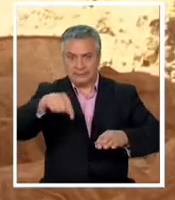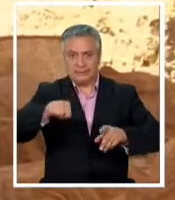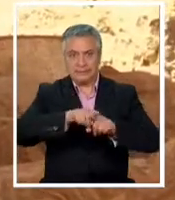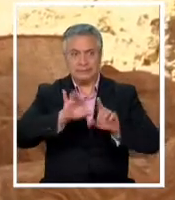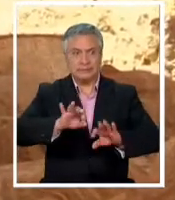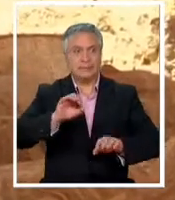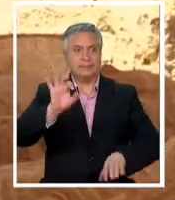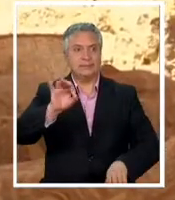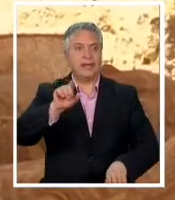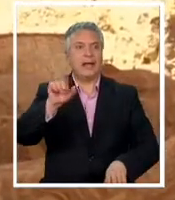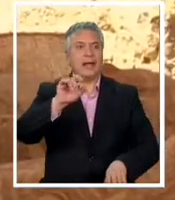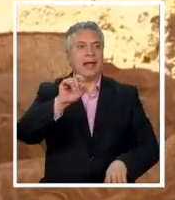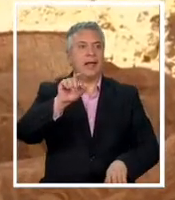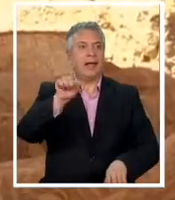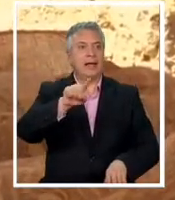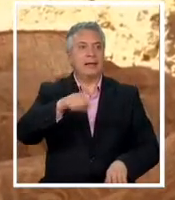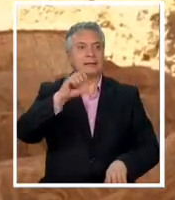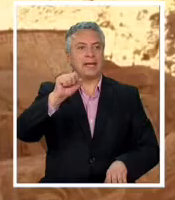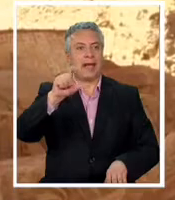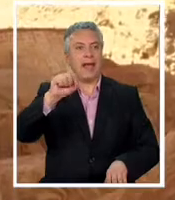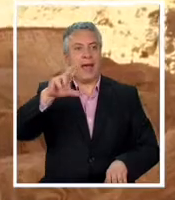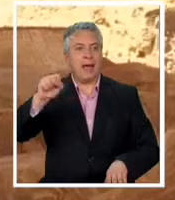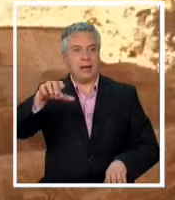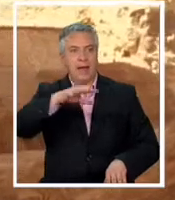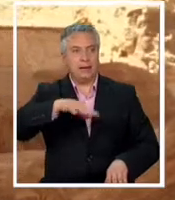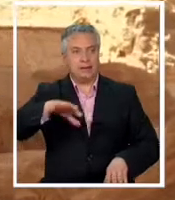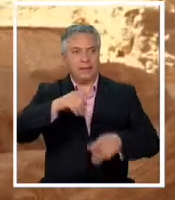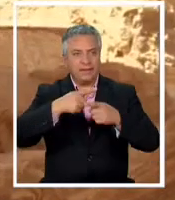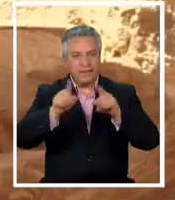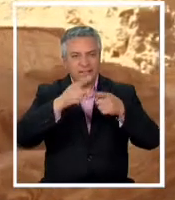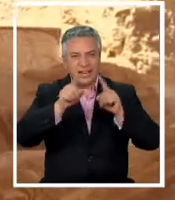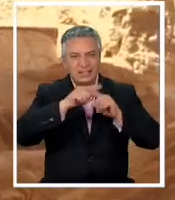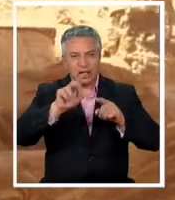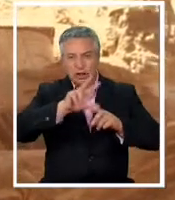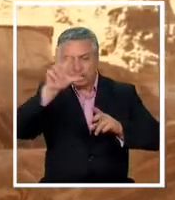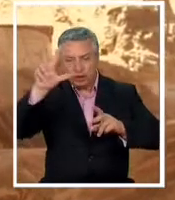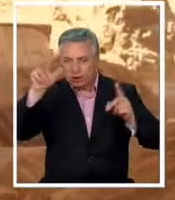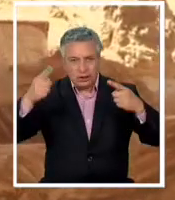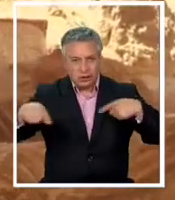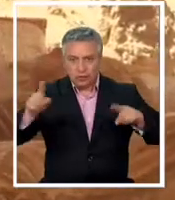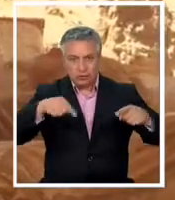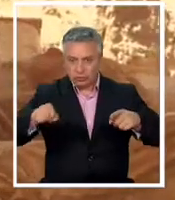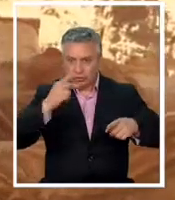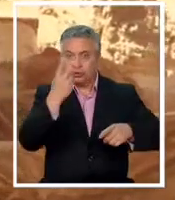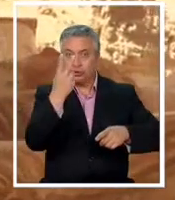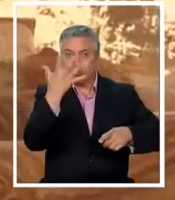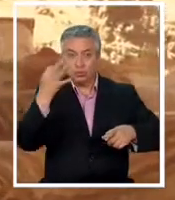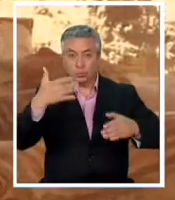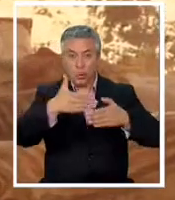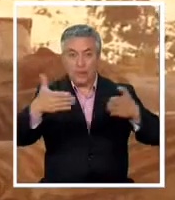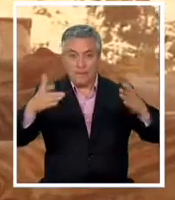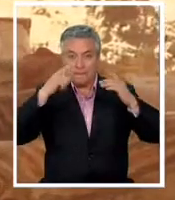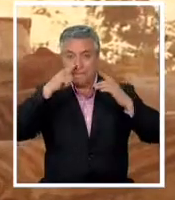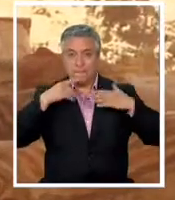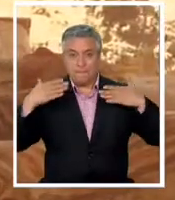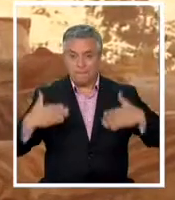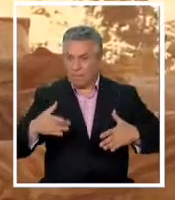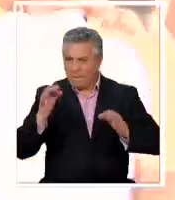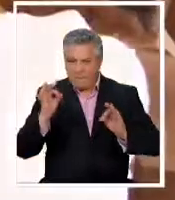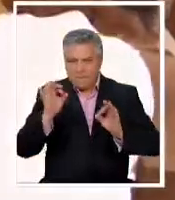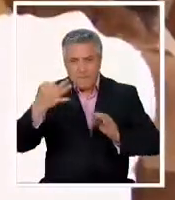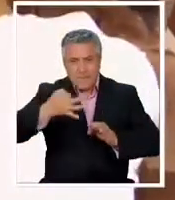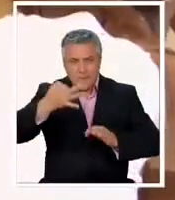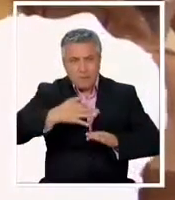se trata de 150 estatuas de bronce de diferentes dioses y diosas y de 250 sarcófagos con momias bien conservadas